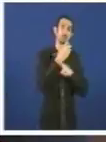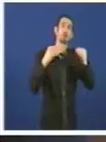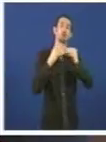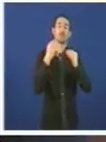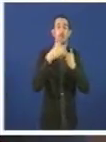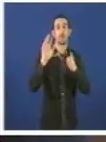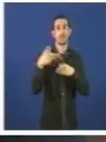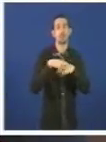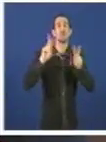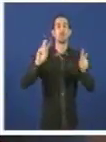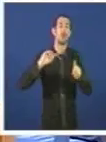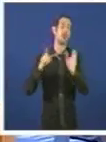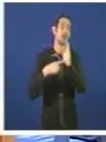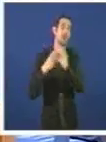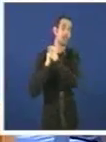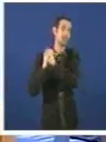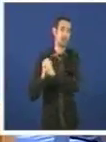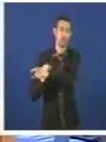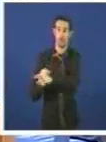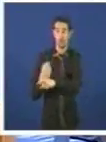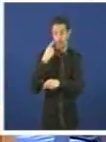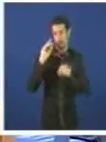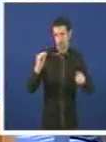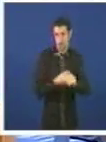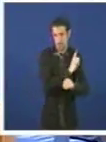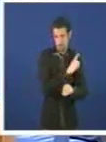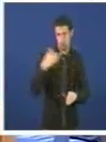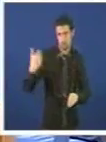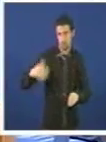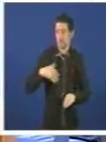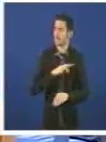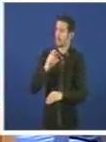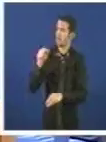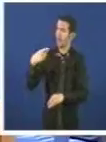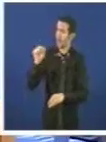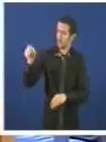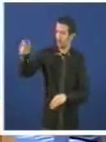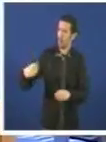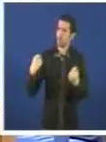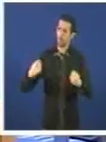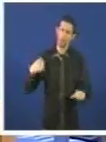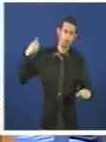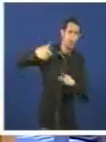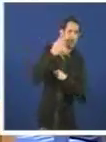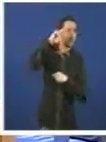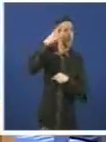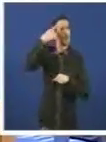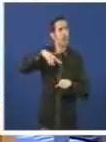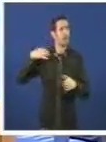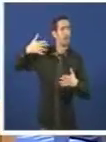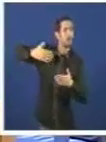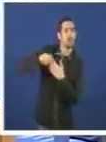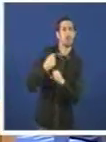dependencia. Chama poderosamente a atención, señor Parga, que vostede un diputado veterano e que coñece perfectamente a tramitación e mesmo que a lei de